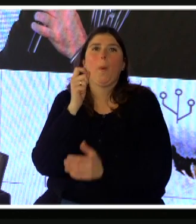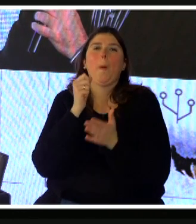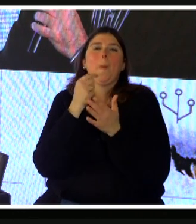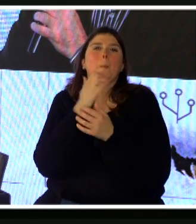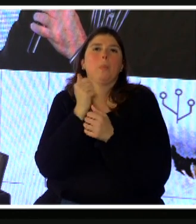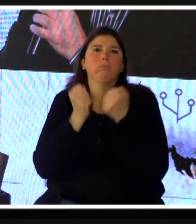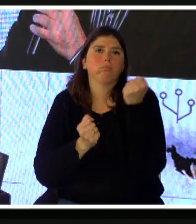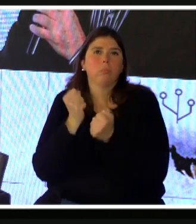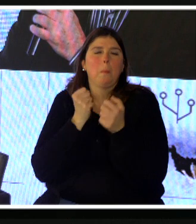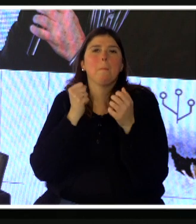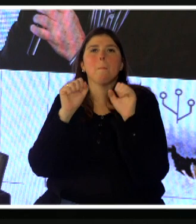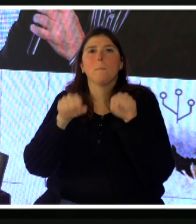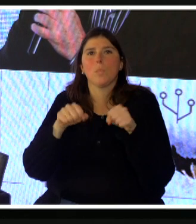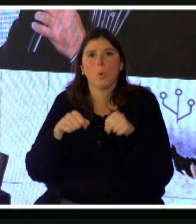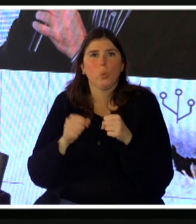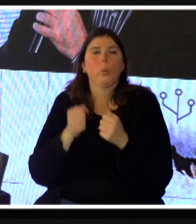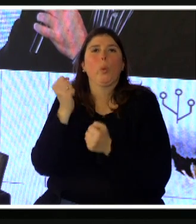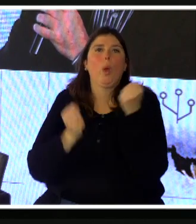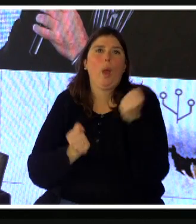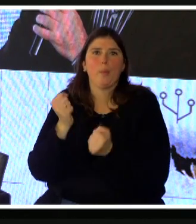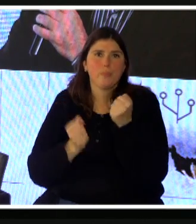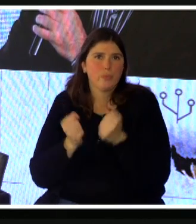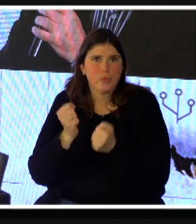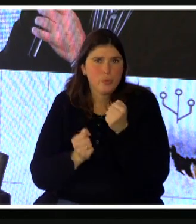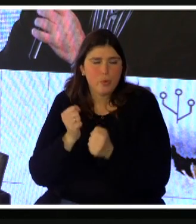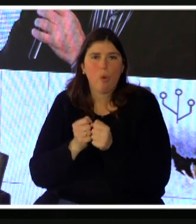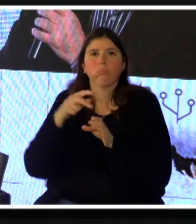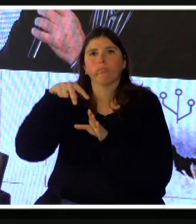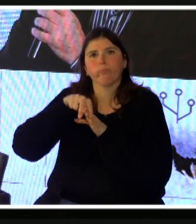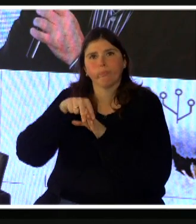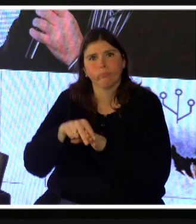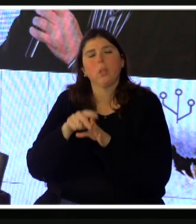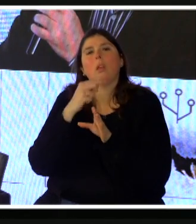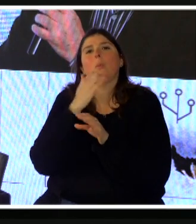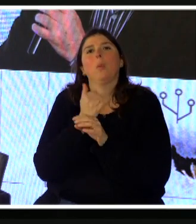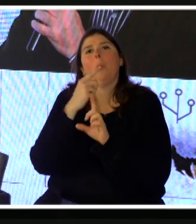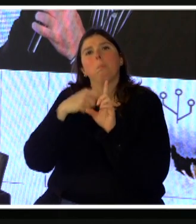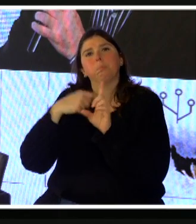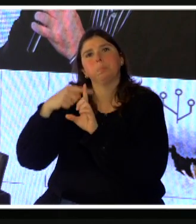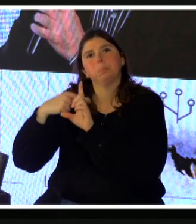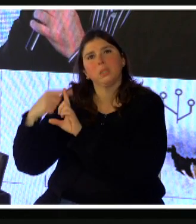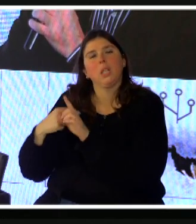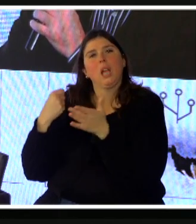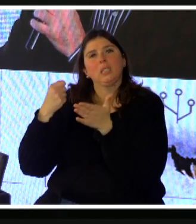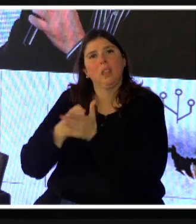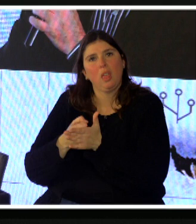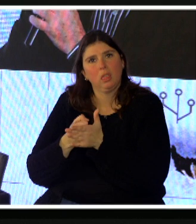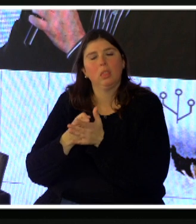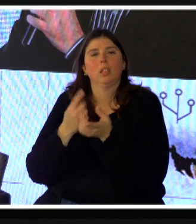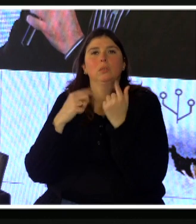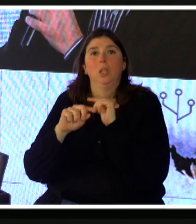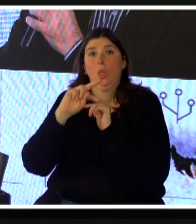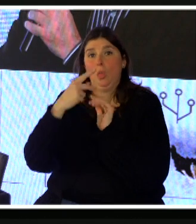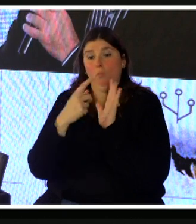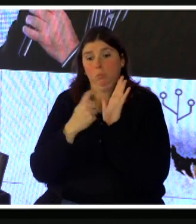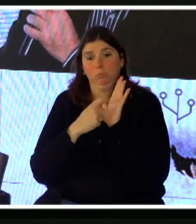camión, en un carro, caminando, la evolución de los accidentados mes a mes, en función de la edad, y por ejemplo, después hace un doble clic